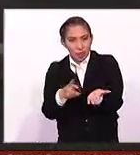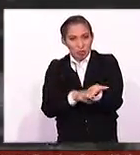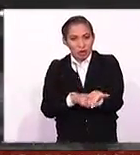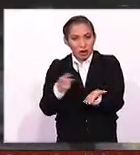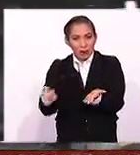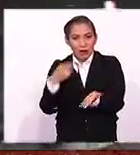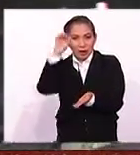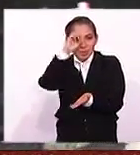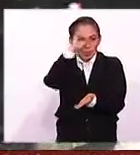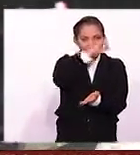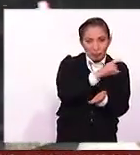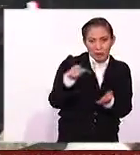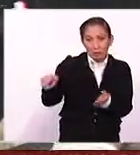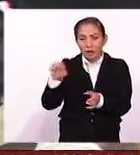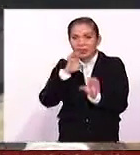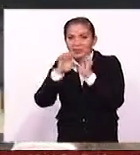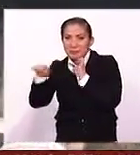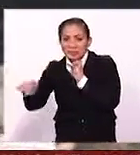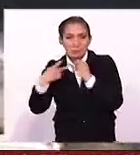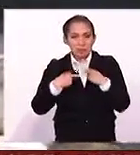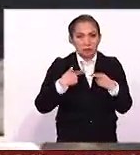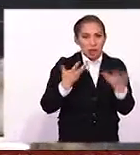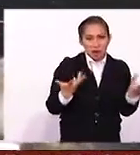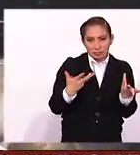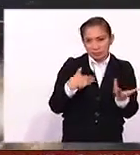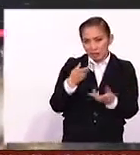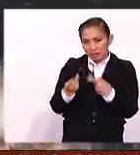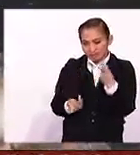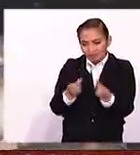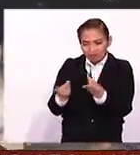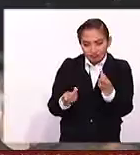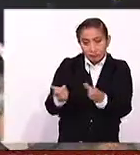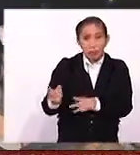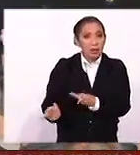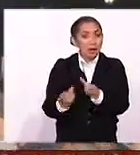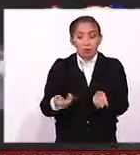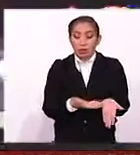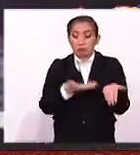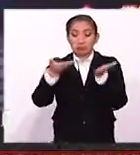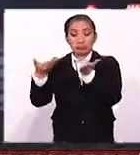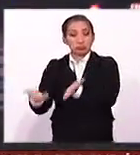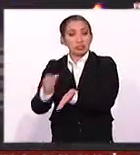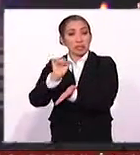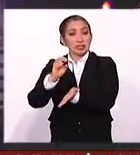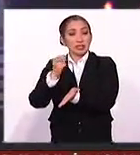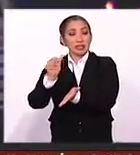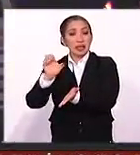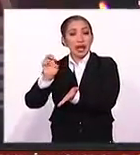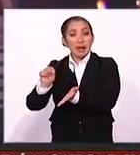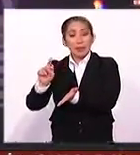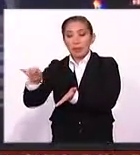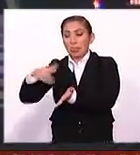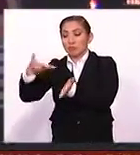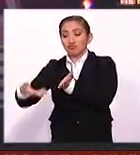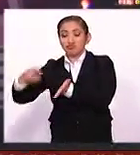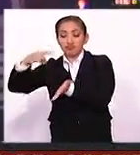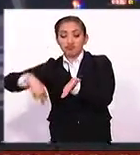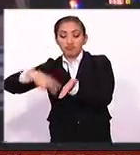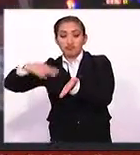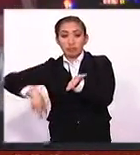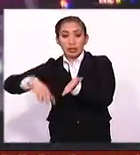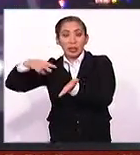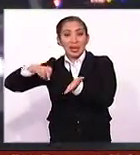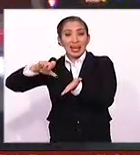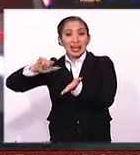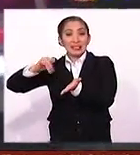la moneda. En este caso, evidentemente, como lo vimos en el video, las preguntas fueron entregadas por Sean Penn y después le fueron presentadas al señor Guzmán